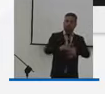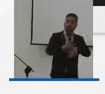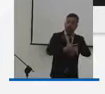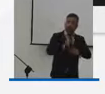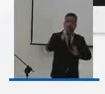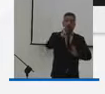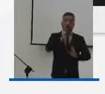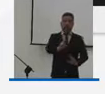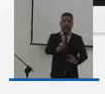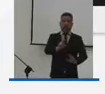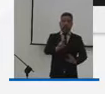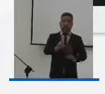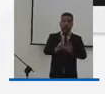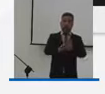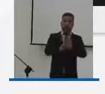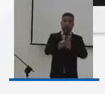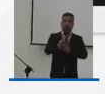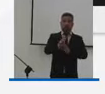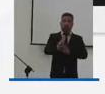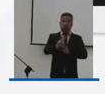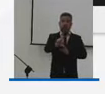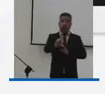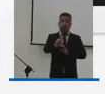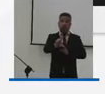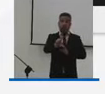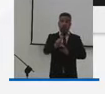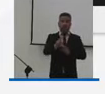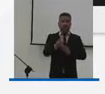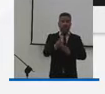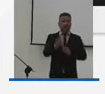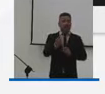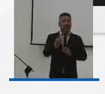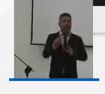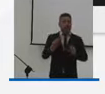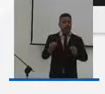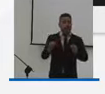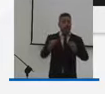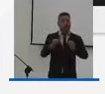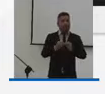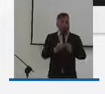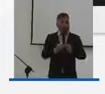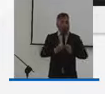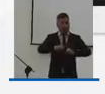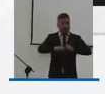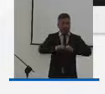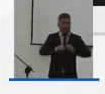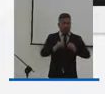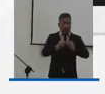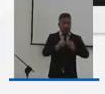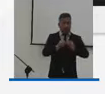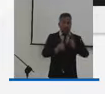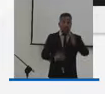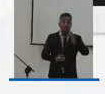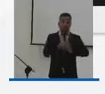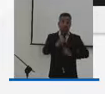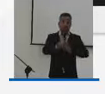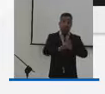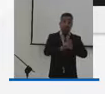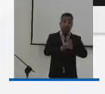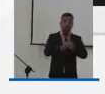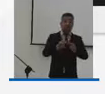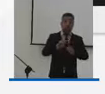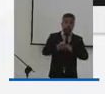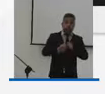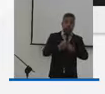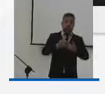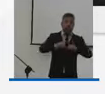181 los tiene, pero no tiene dientes y yo creo que dotárselos en esta nueva legislación va